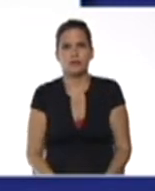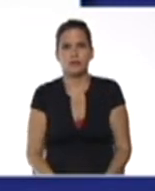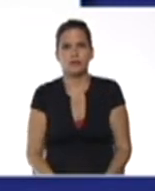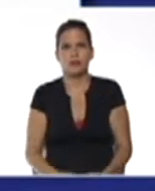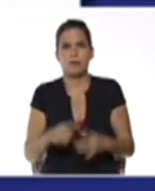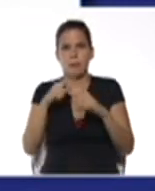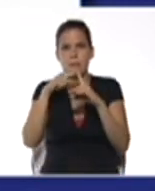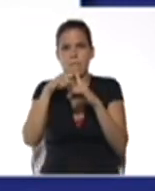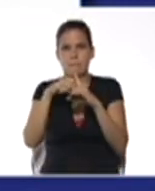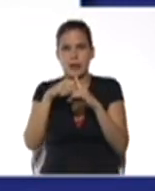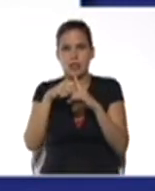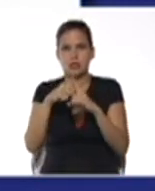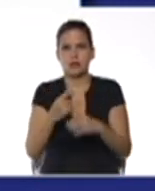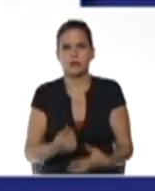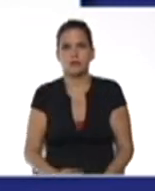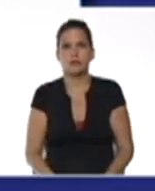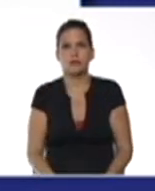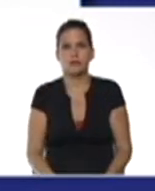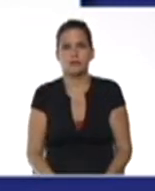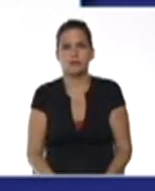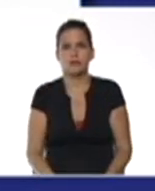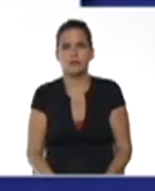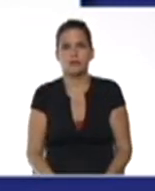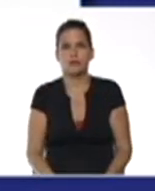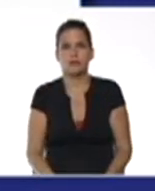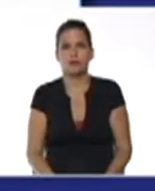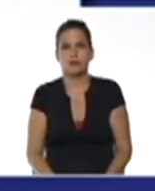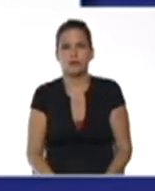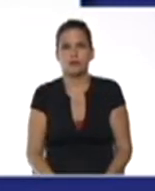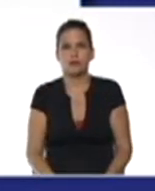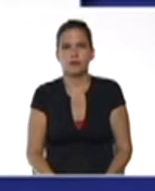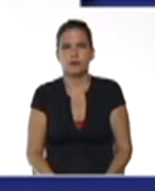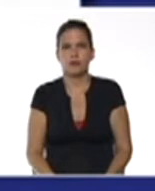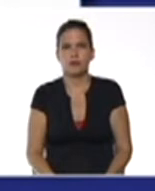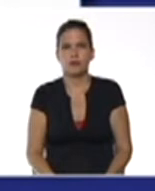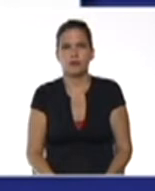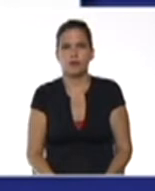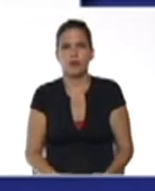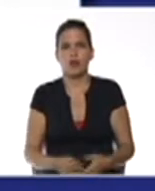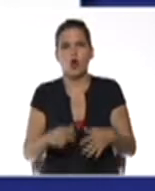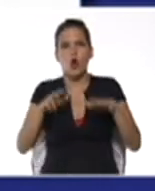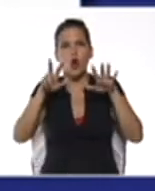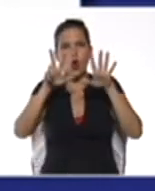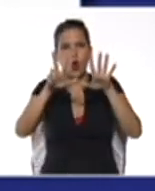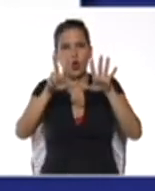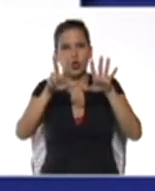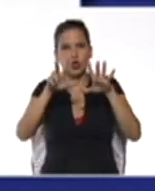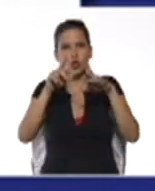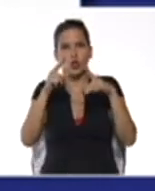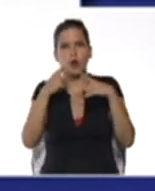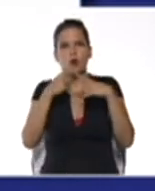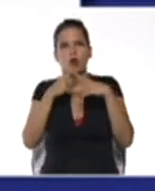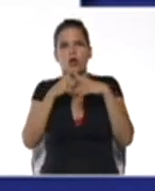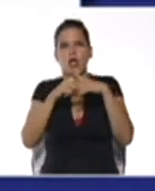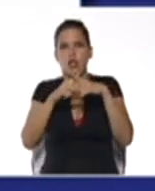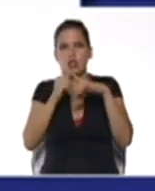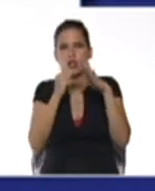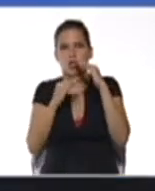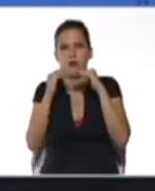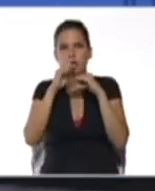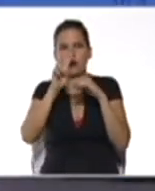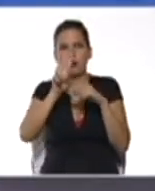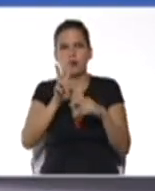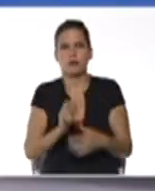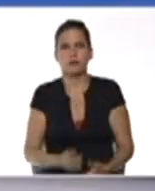más, vamos en el orden de derecha a izquierda, el 8 por x al cuadrado, que queda igual. En conclusión,